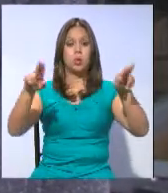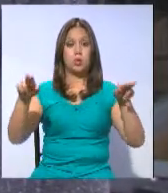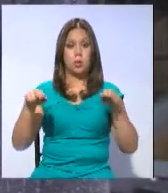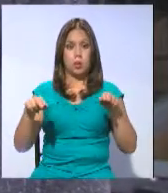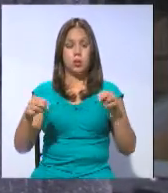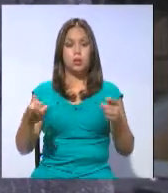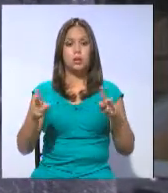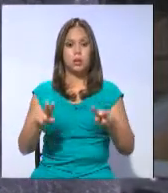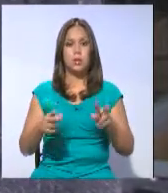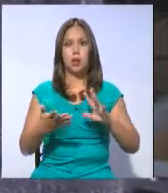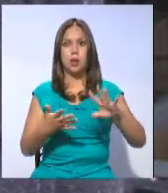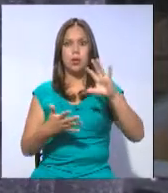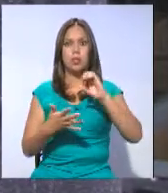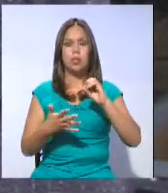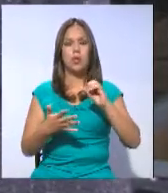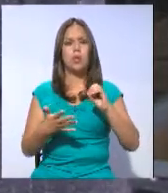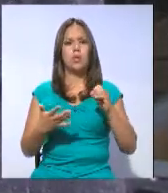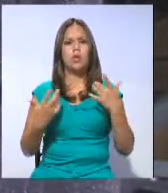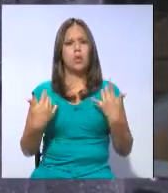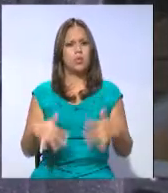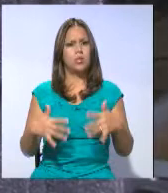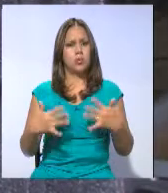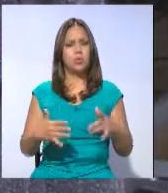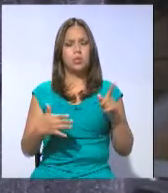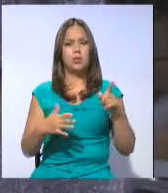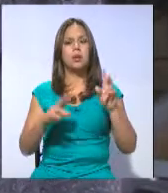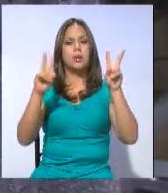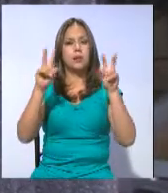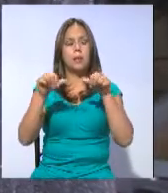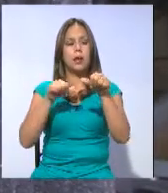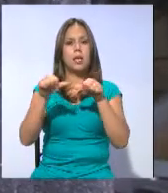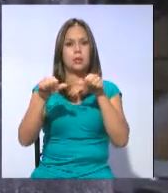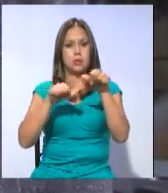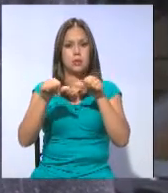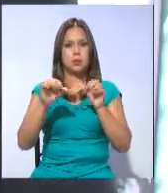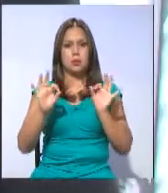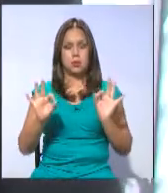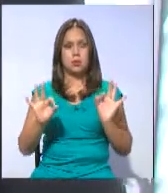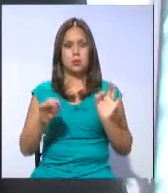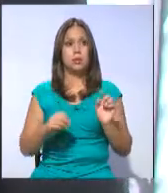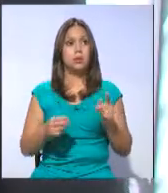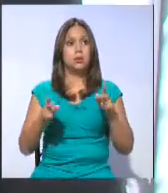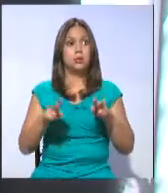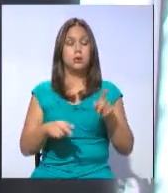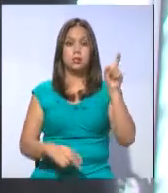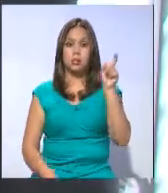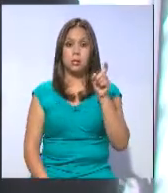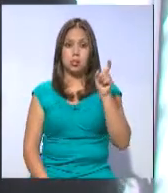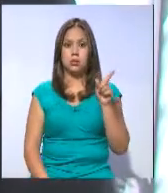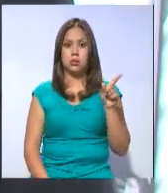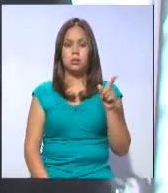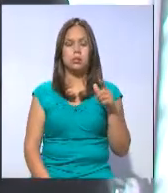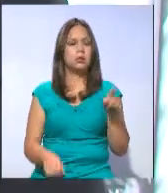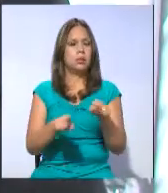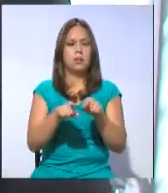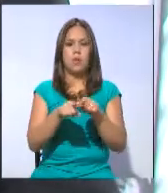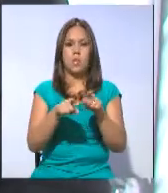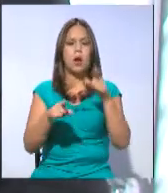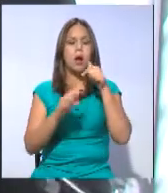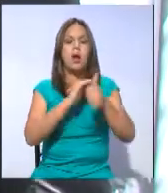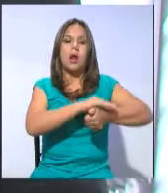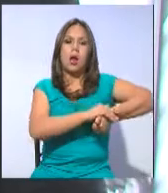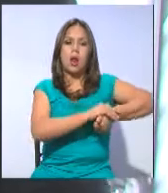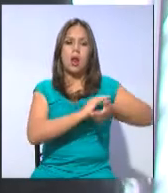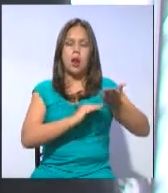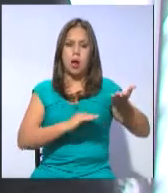y a toda una serie de instancias administrativas que ellos poseen. Necesariamente tiene que ser igual al de Galápagos, que